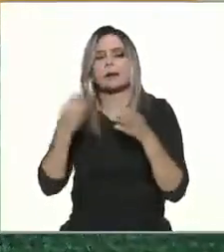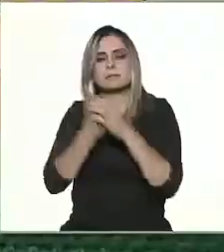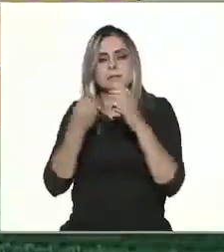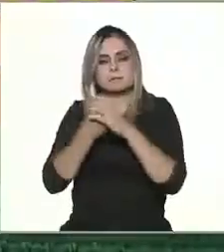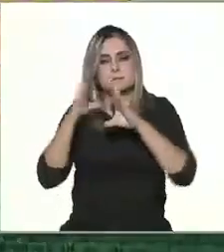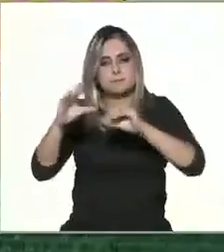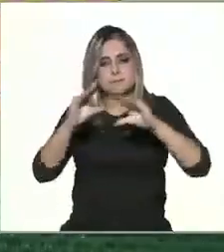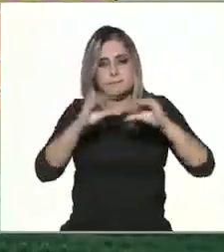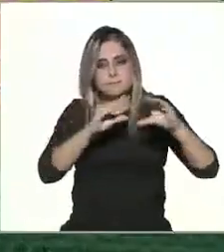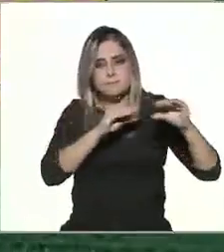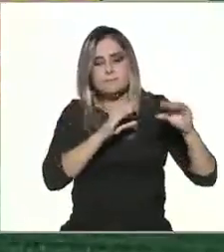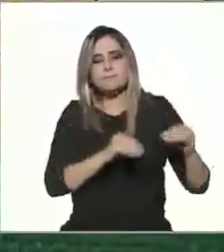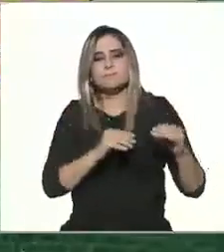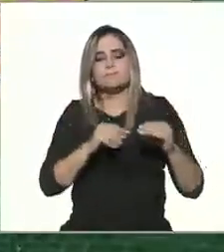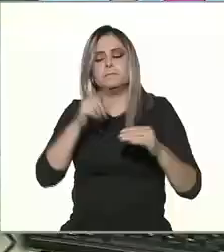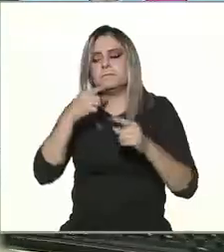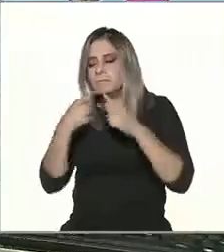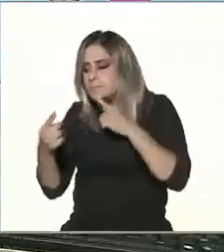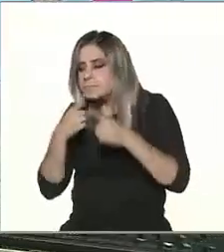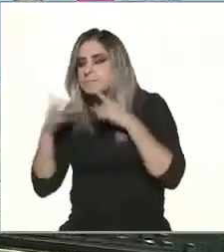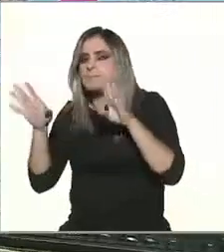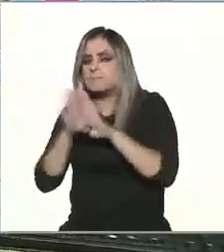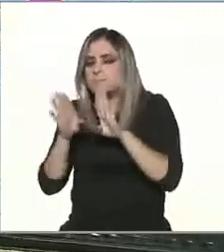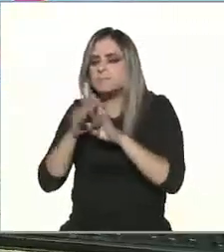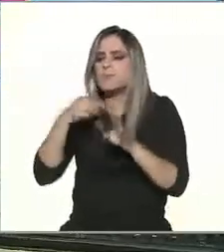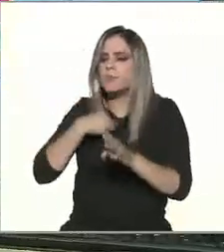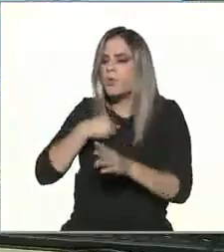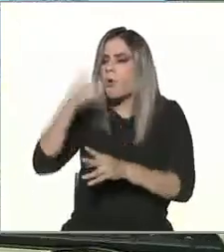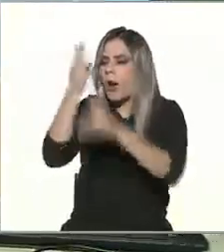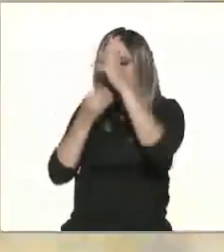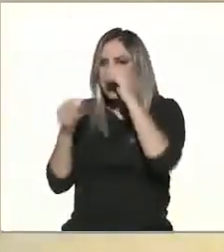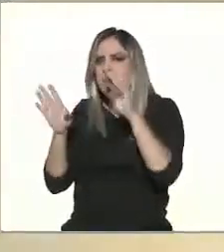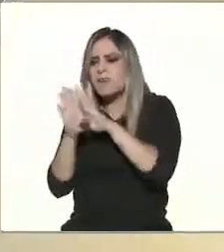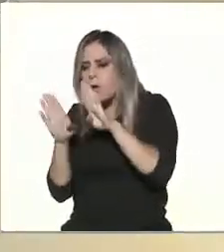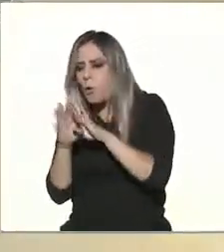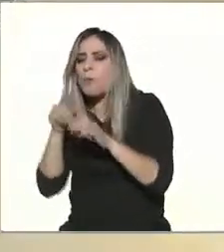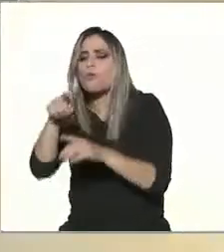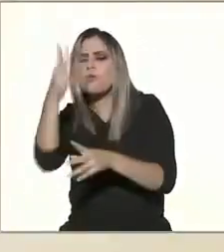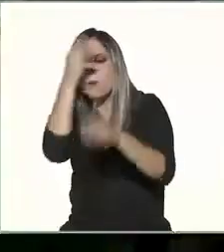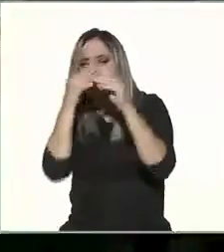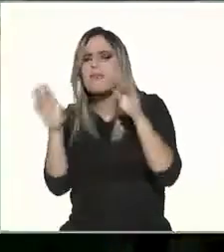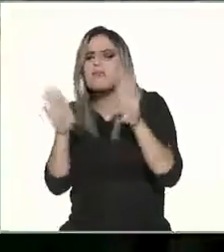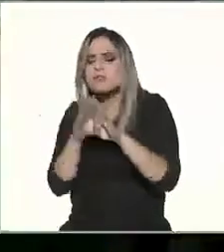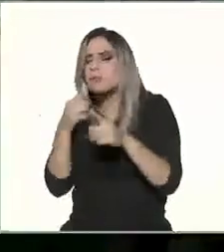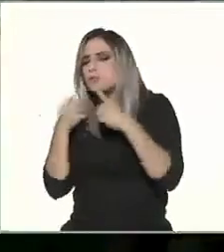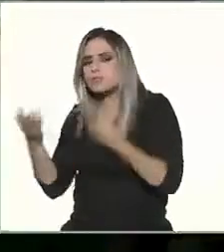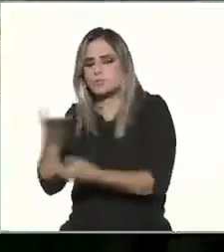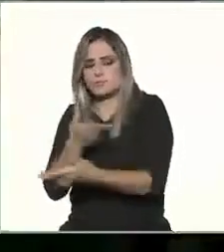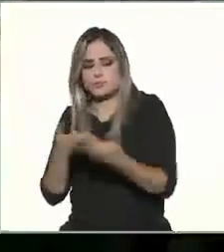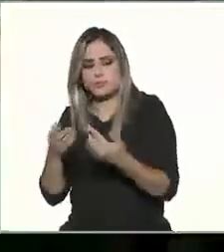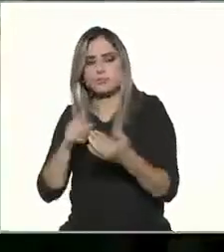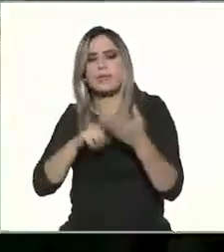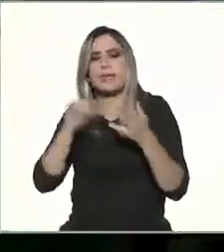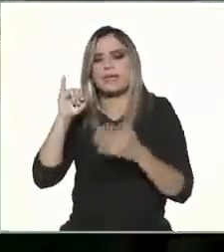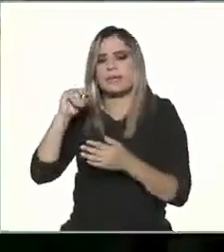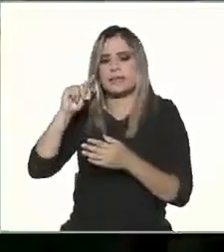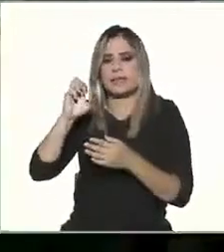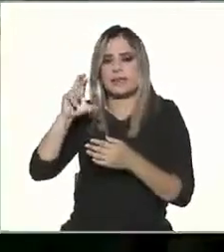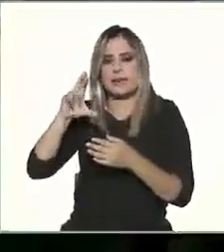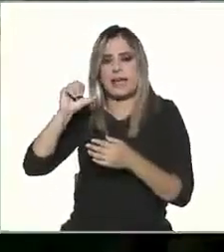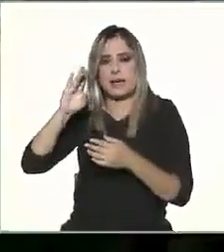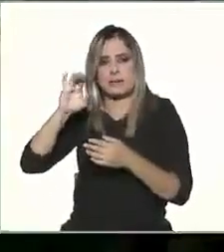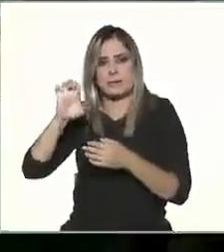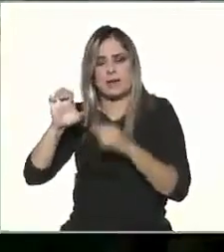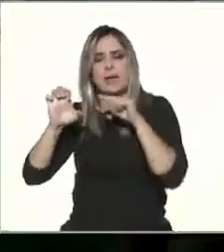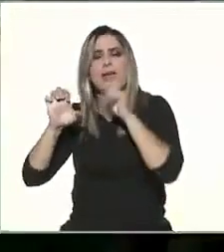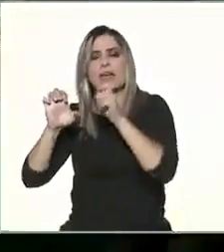de Aprender a Aprender, donde analizas la forma en cómo aprendes y sobre todo en el teletándem. El teletándem es una actividad donde, por